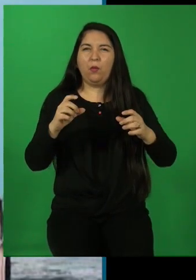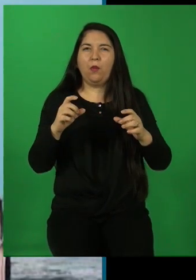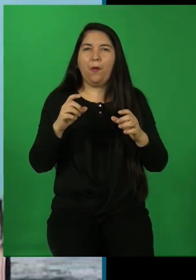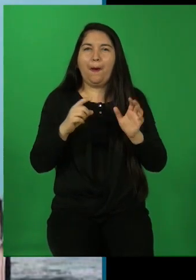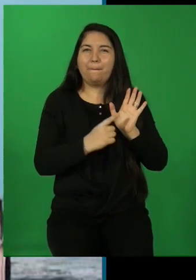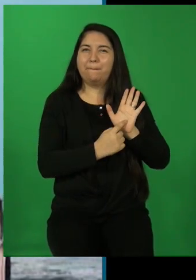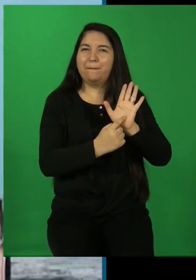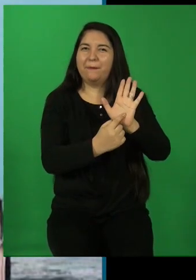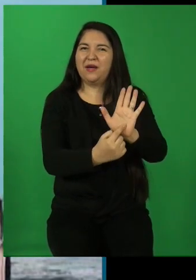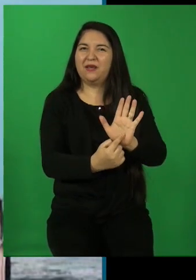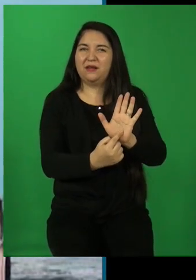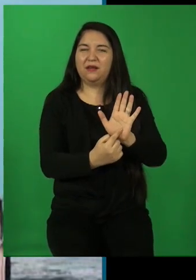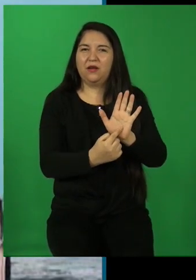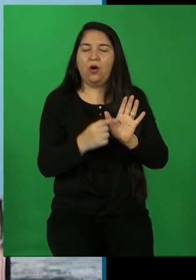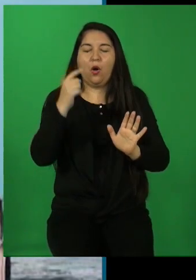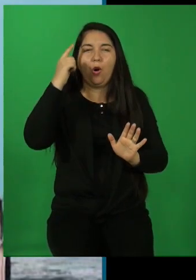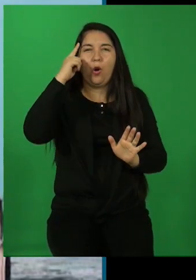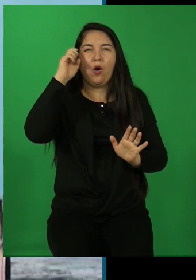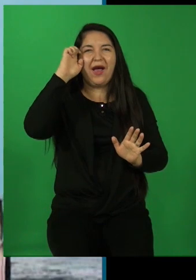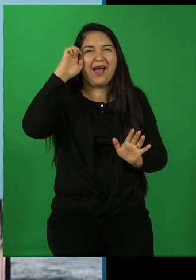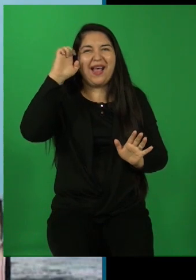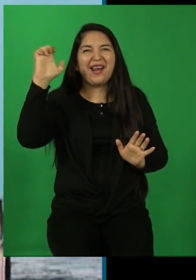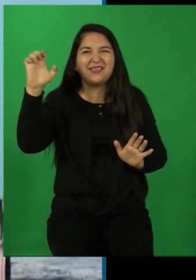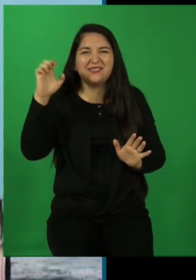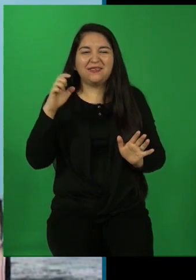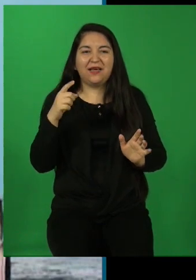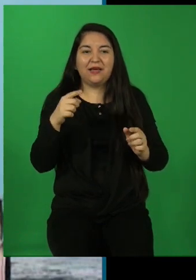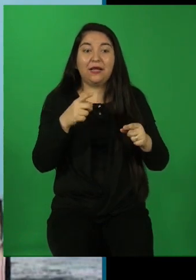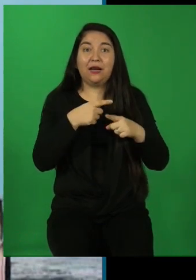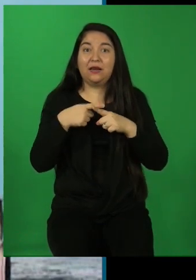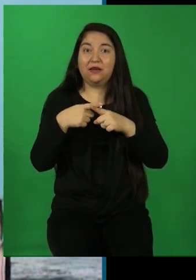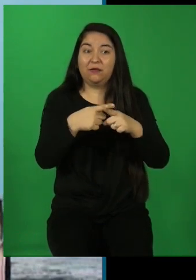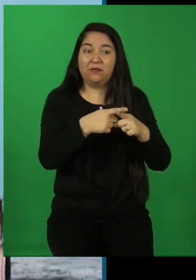generalmente aceptadas por la sociedad.